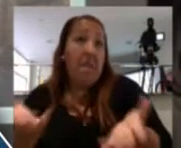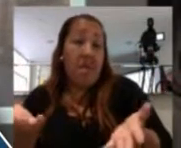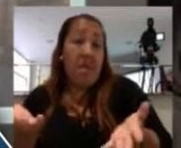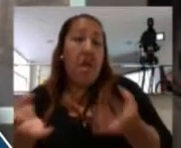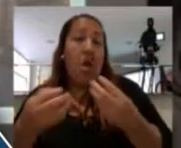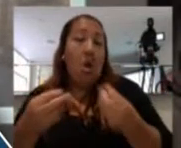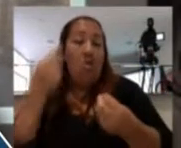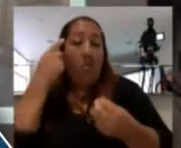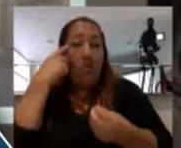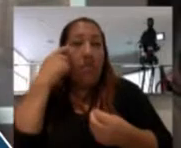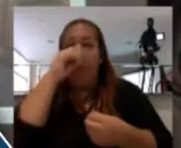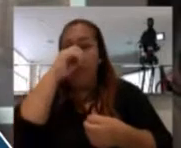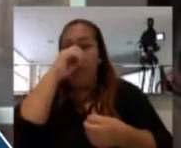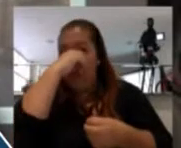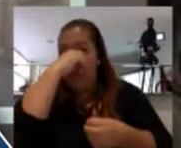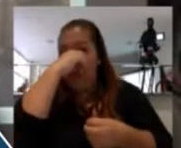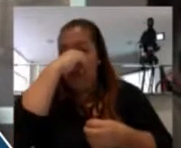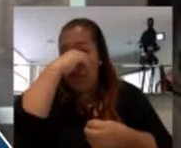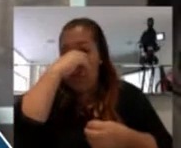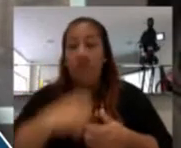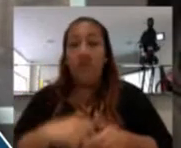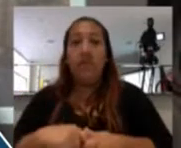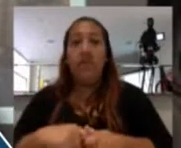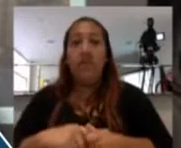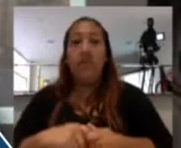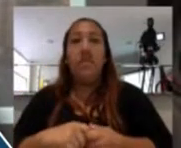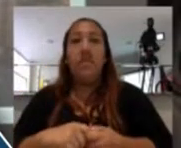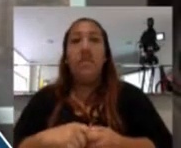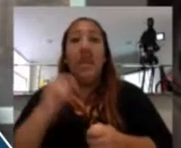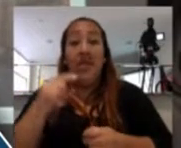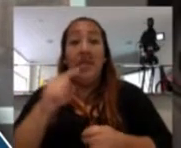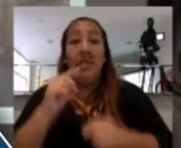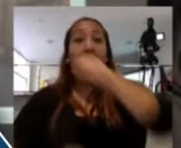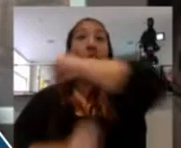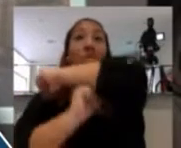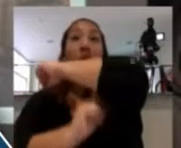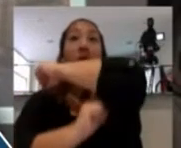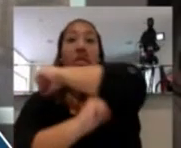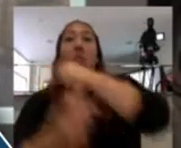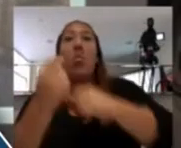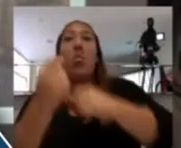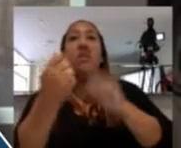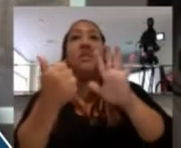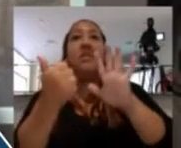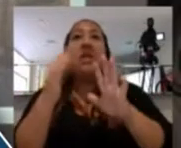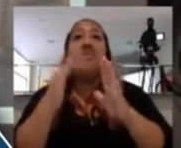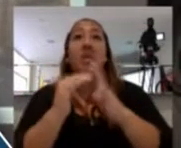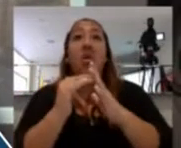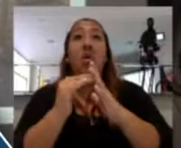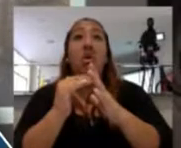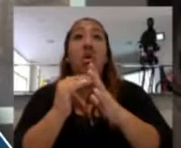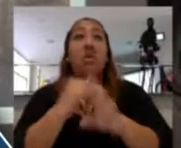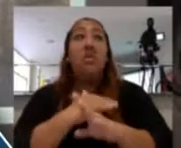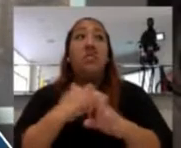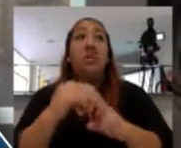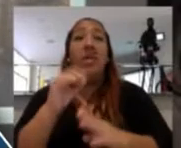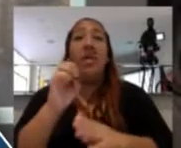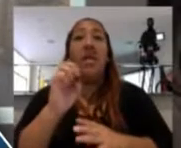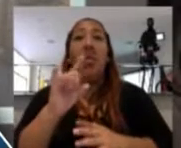Como idea, para que nos demos cuenta, este puente costó 6 millones y medio de euros.